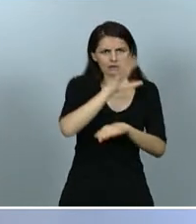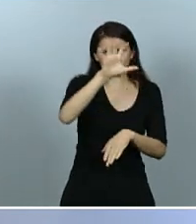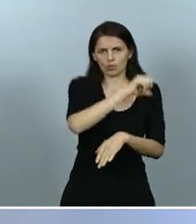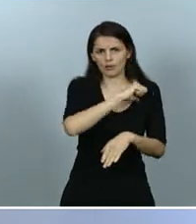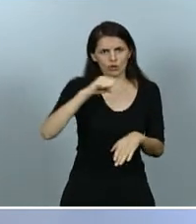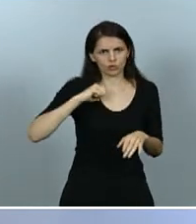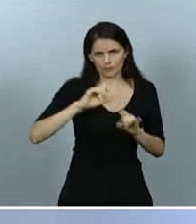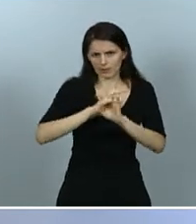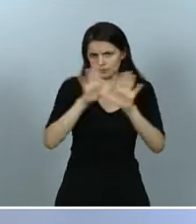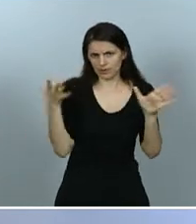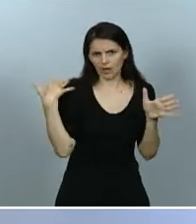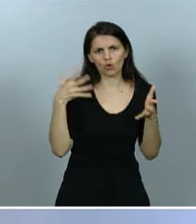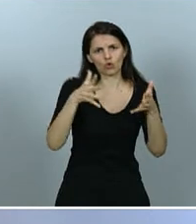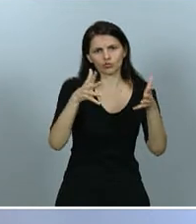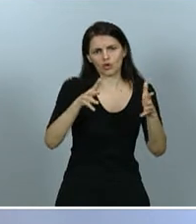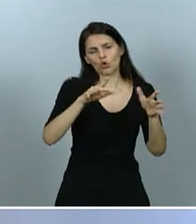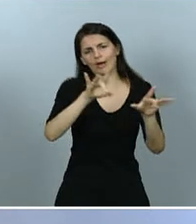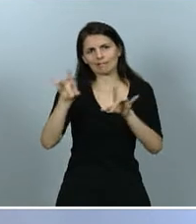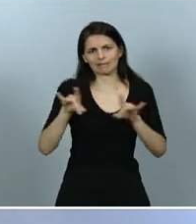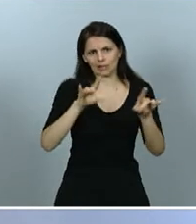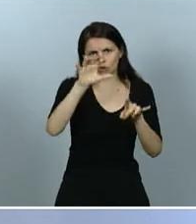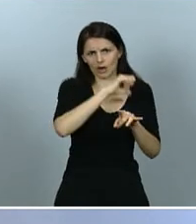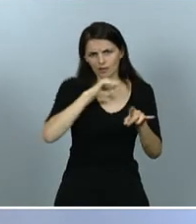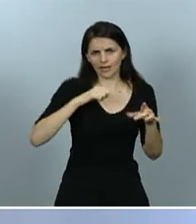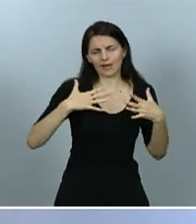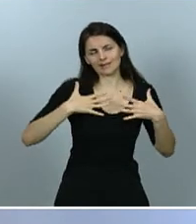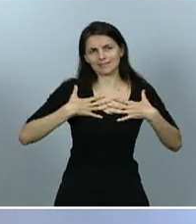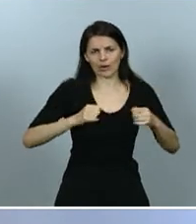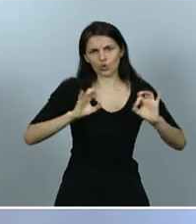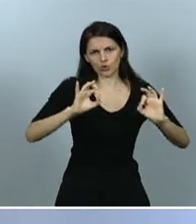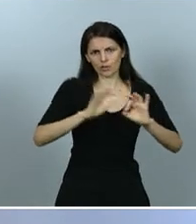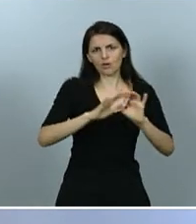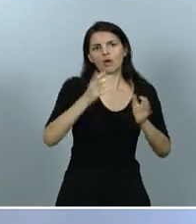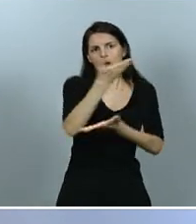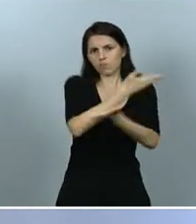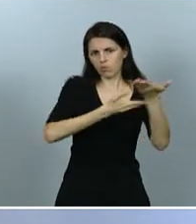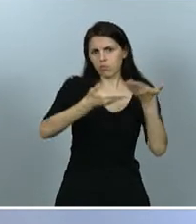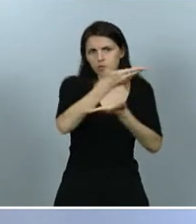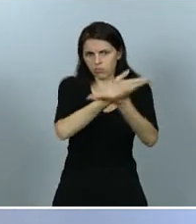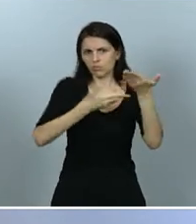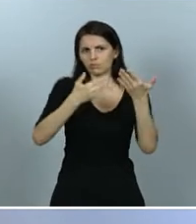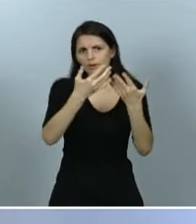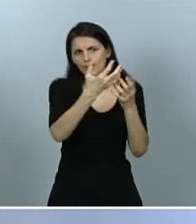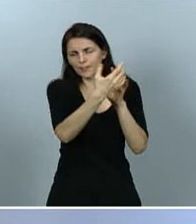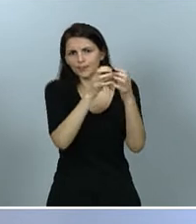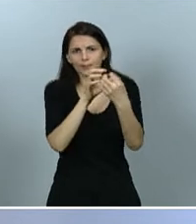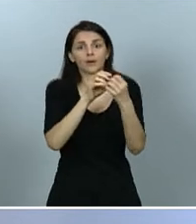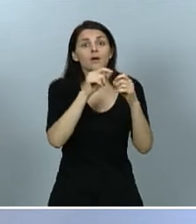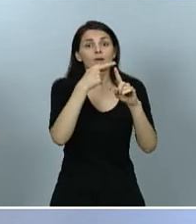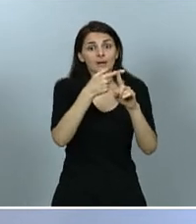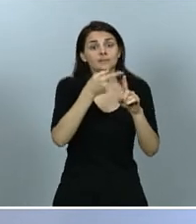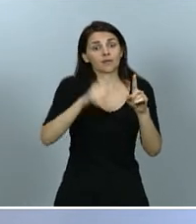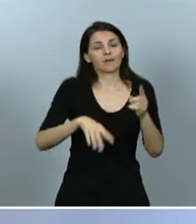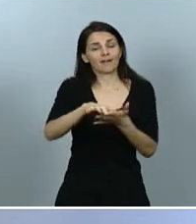Interterritorial de Salud, del Ministerio de Sanidad con las comunidades autónomas, y previo informe del Centro de